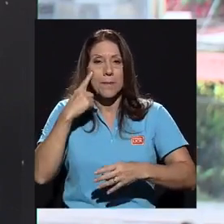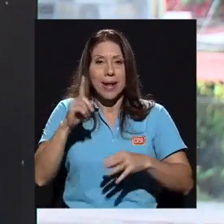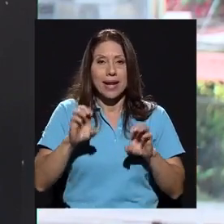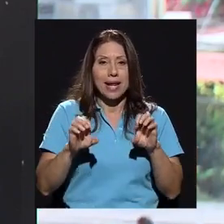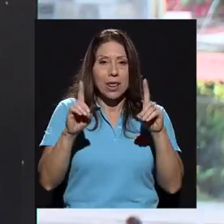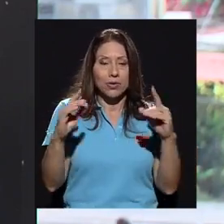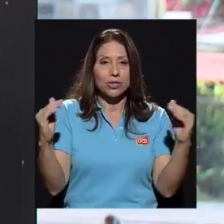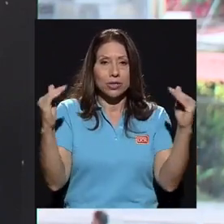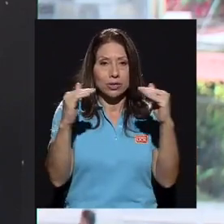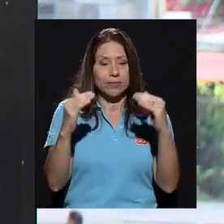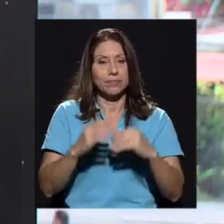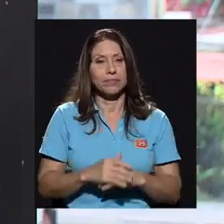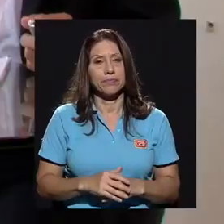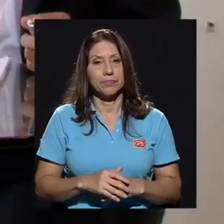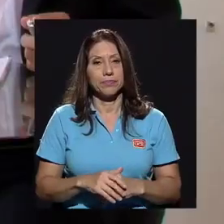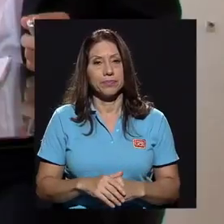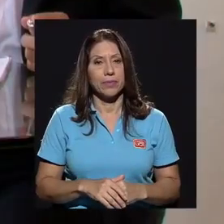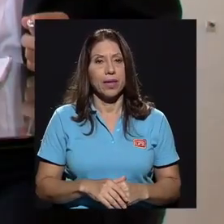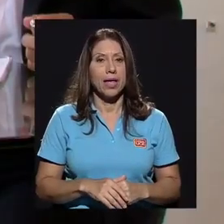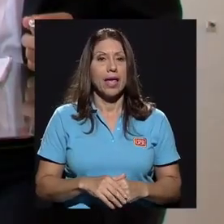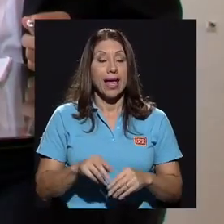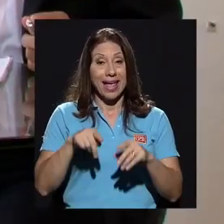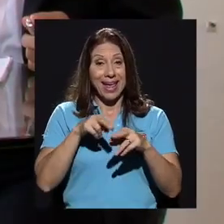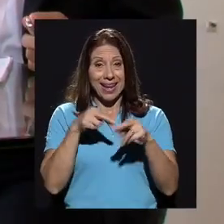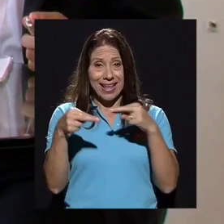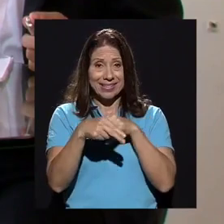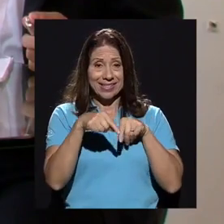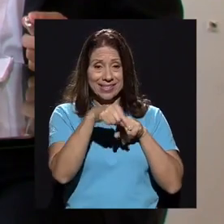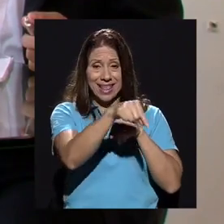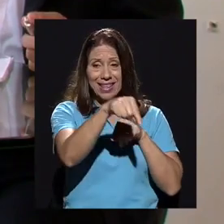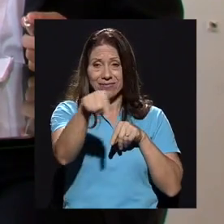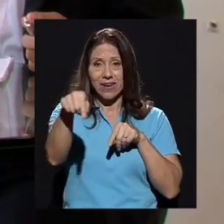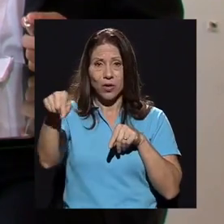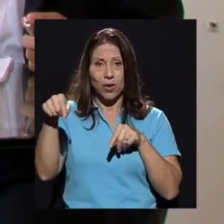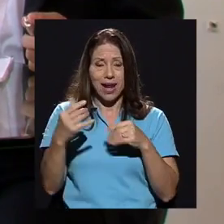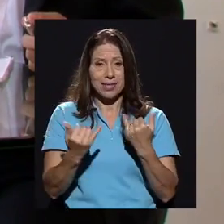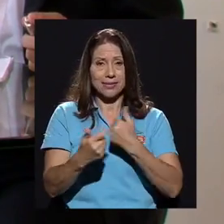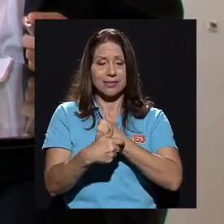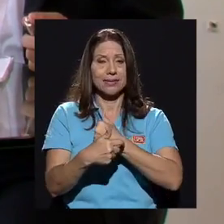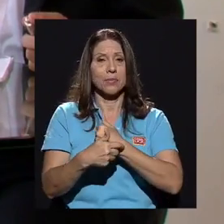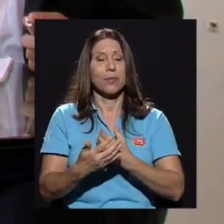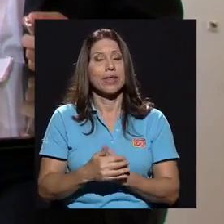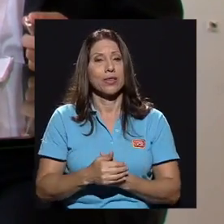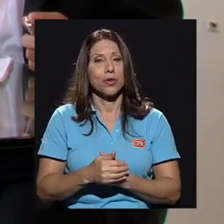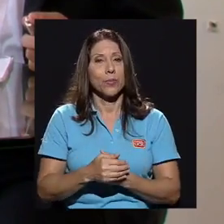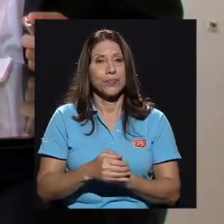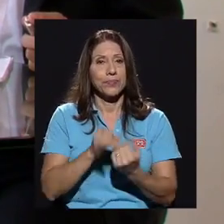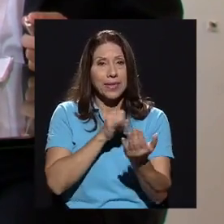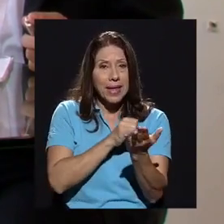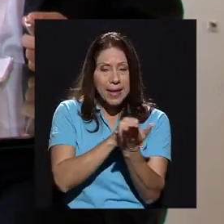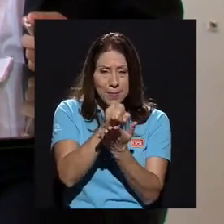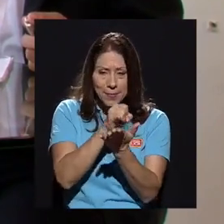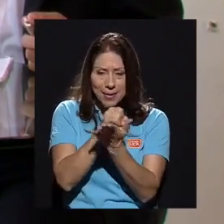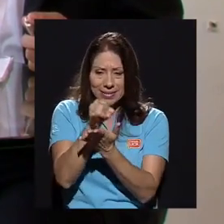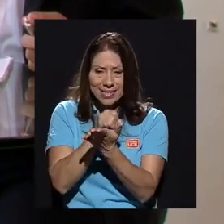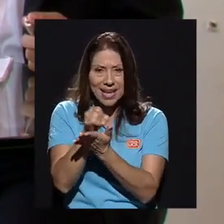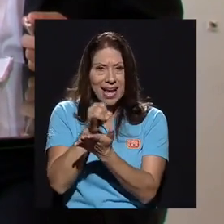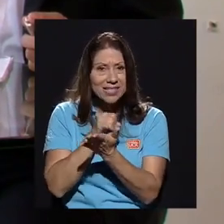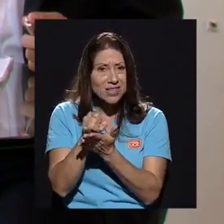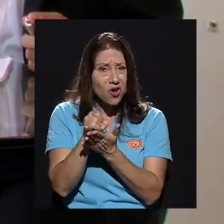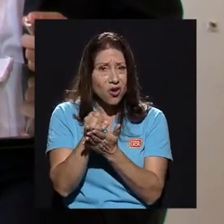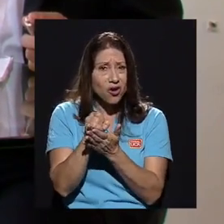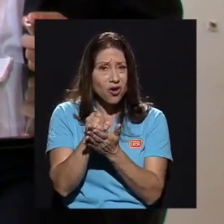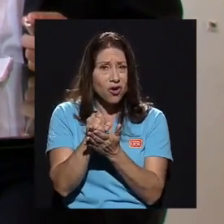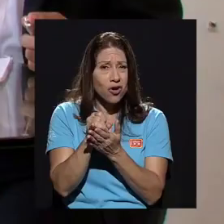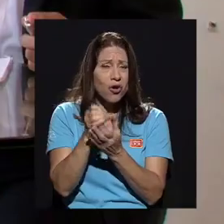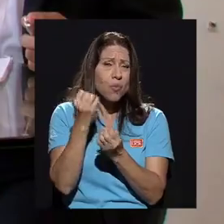educación sea equitativa. En las sedes regionales, en este momento, la investigación ha sido